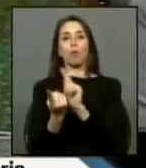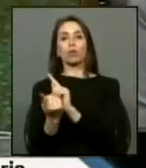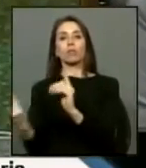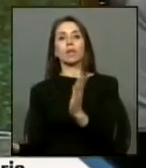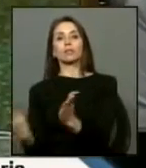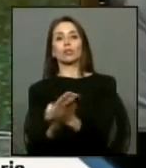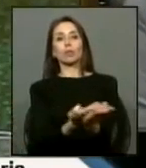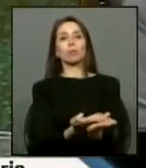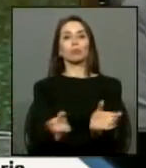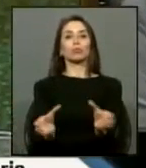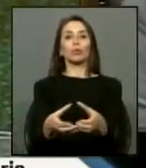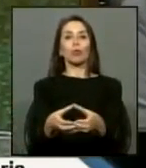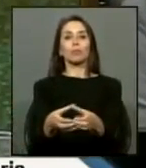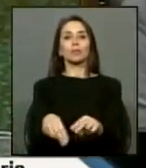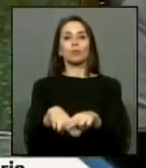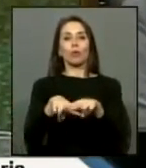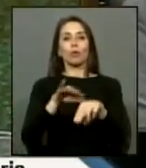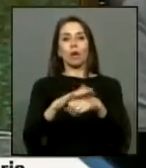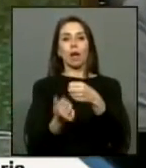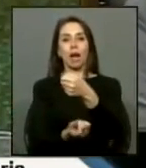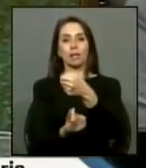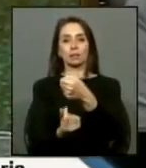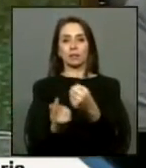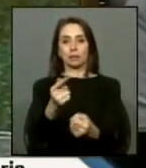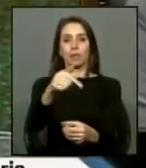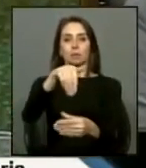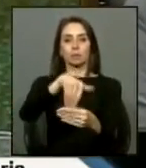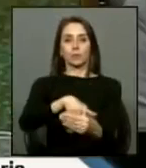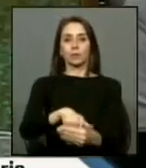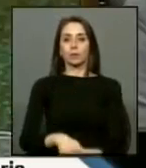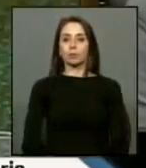propuesta por la comisión de hacienda en votación